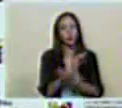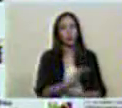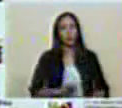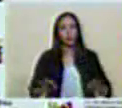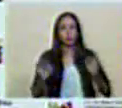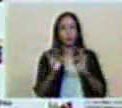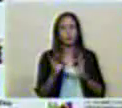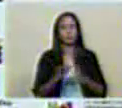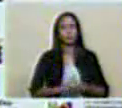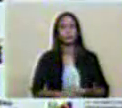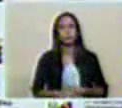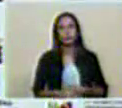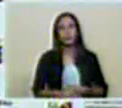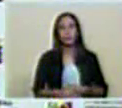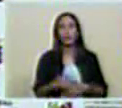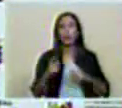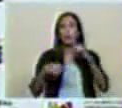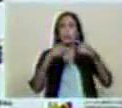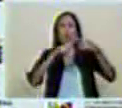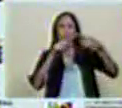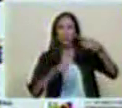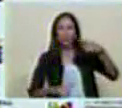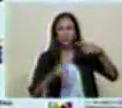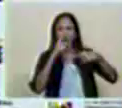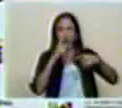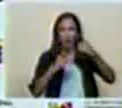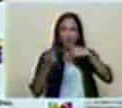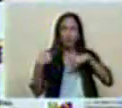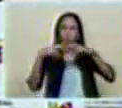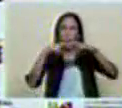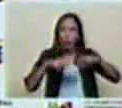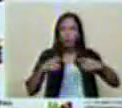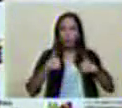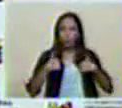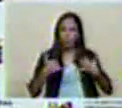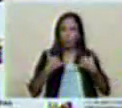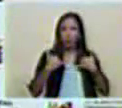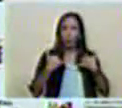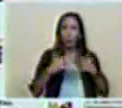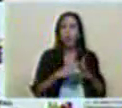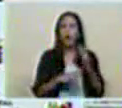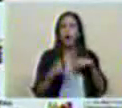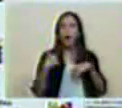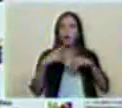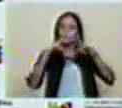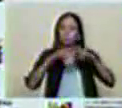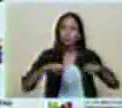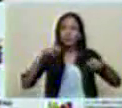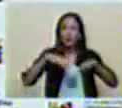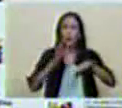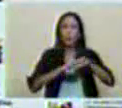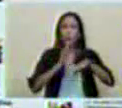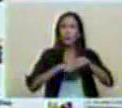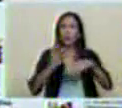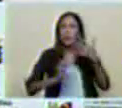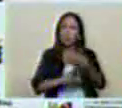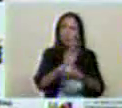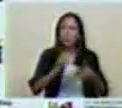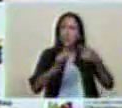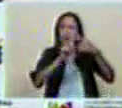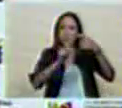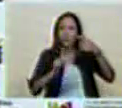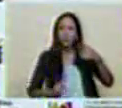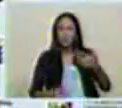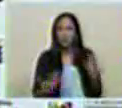Luego, el ataque al sistema eléctrico ayer. Ordené una investigación yo personal y he demostrado con